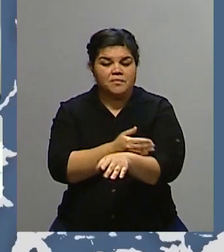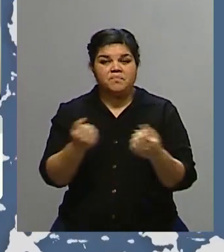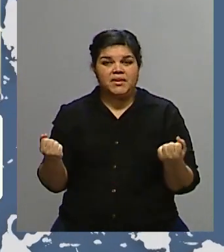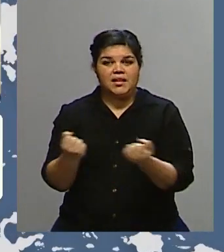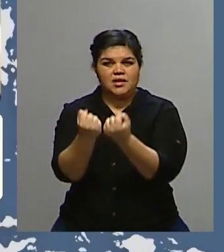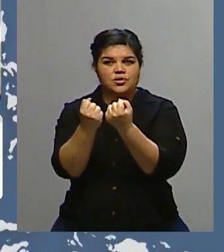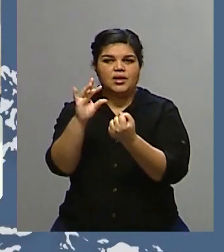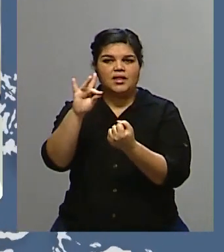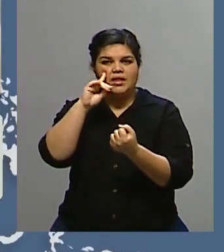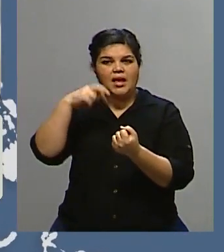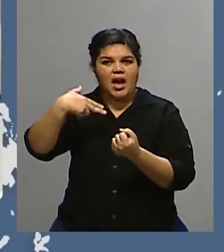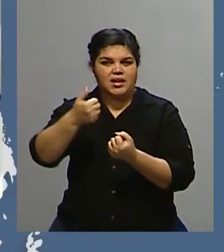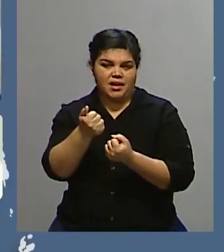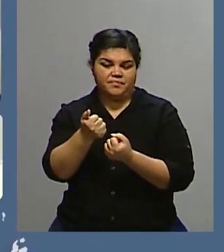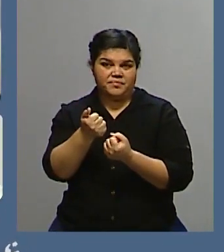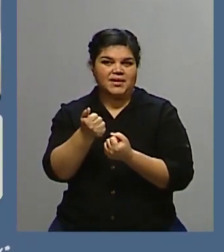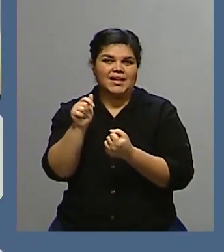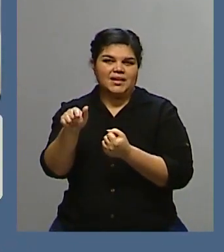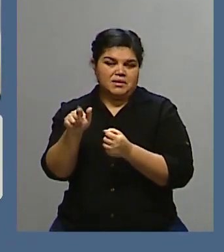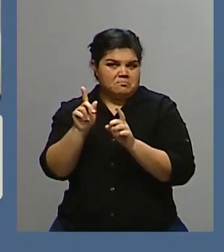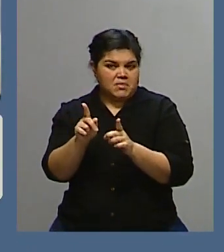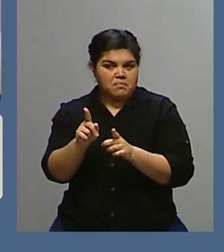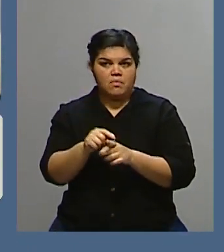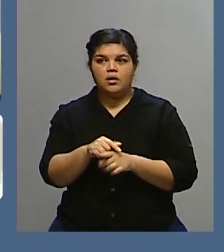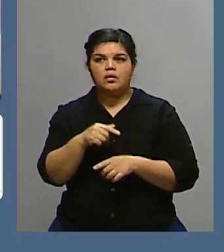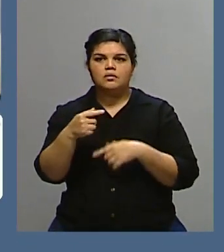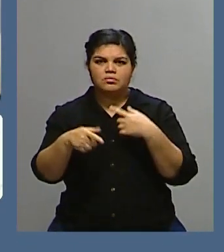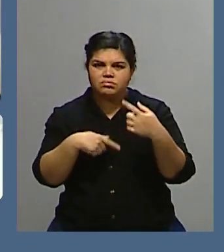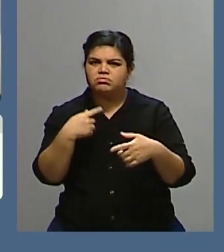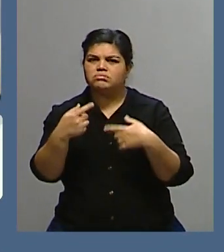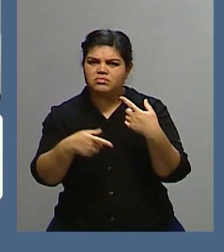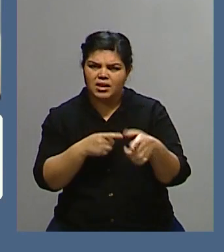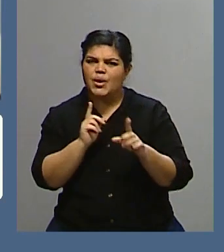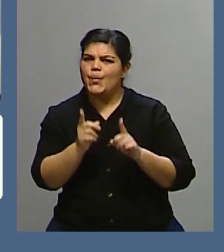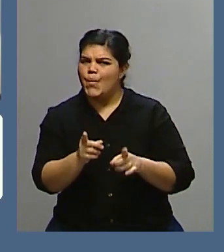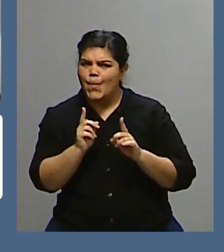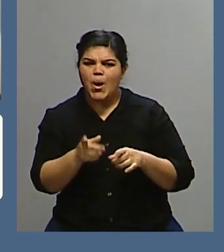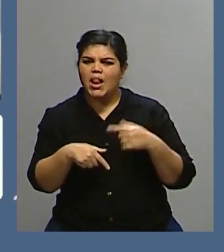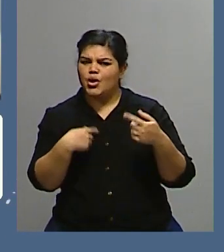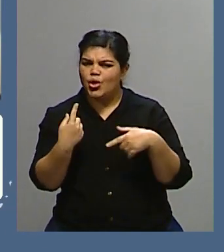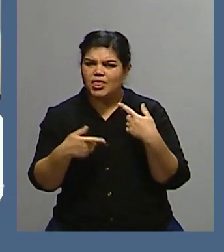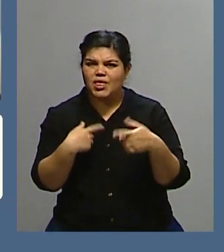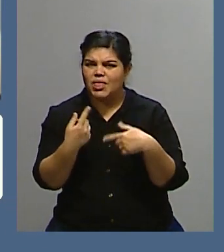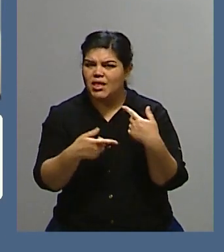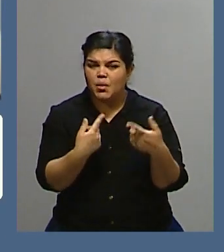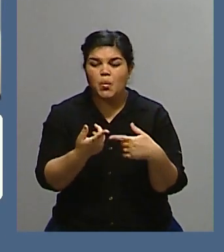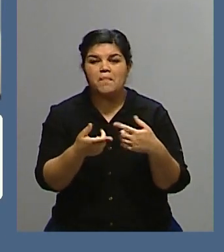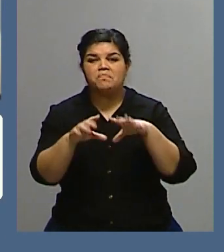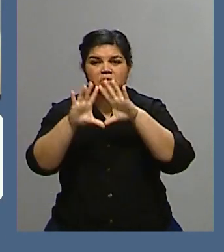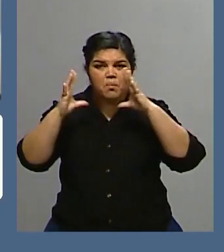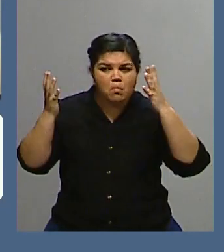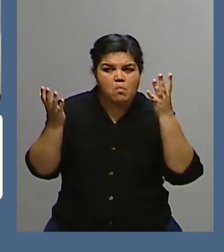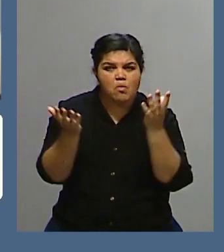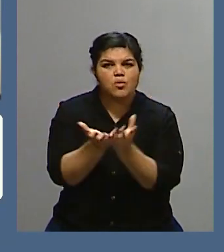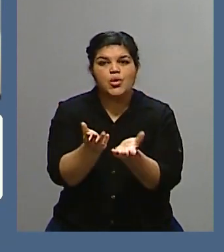Di. El tema es, sigue de alguna manera merodeando ese fantasma. Al menos a nivel internacional se vuelve a hablar de la